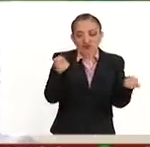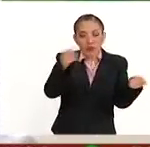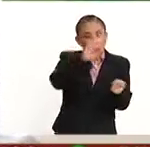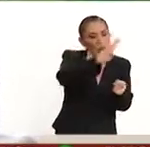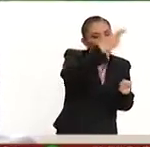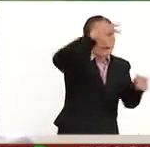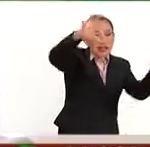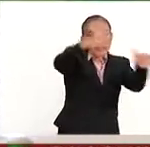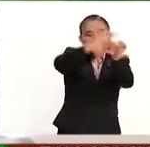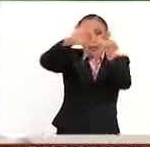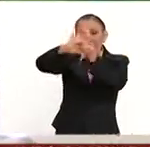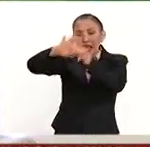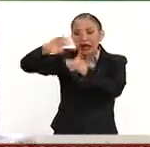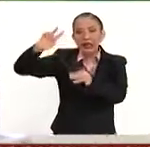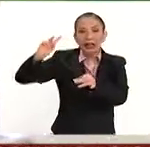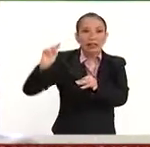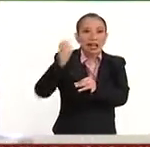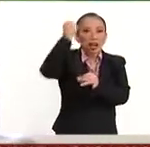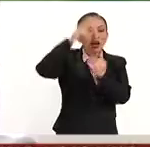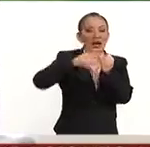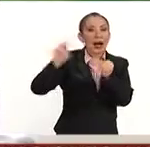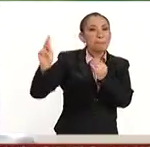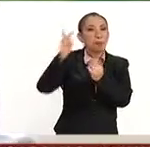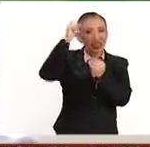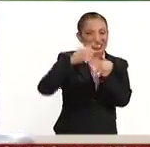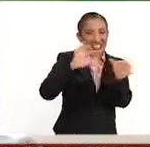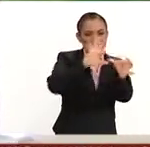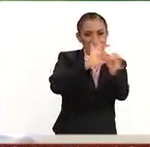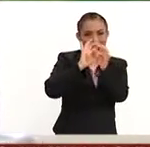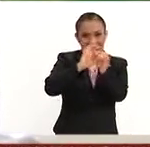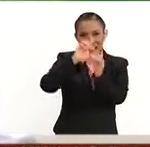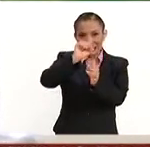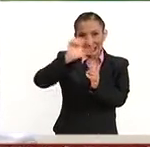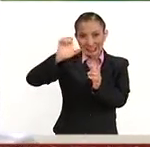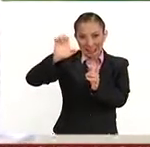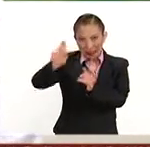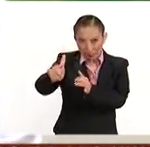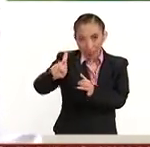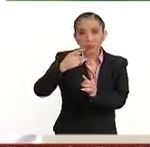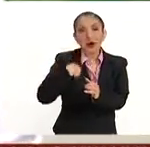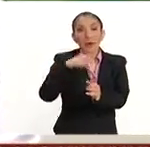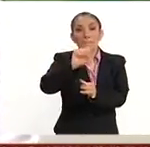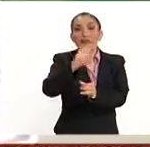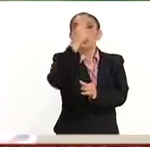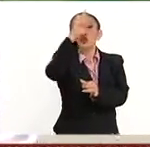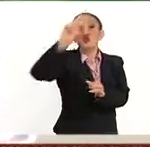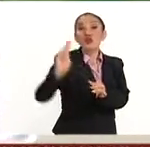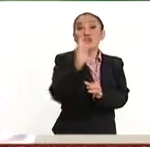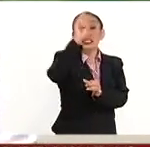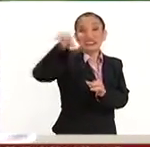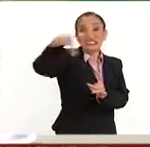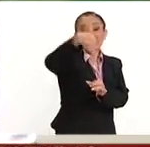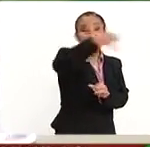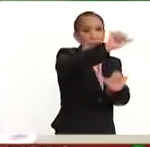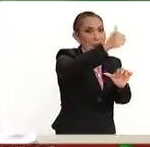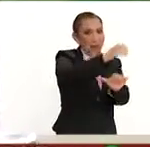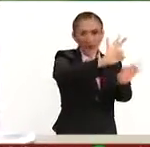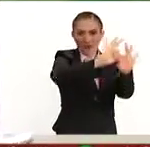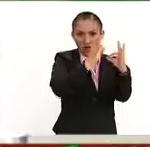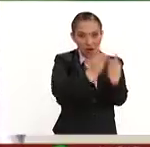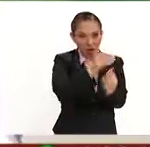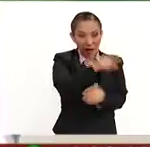universidades tecnológicas y politécnicas de la Secretaría de Educación Pública. Somos 21 universidades bajo esta modalidad,